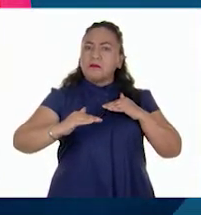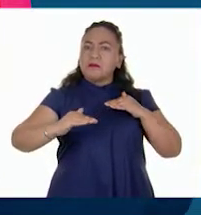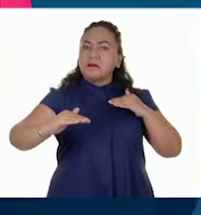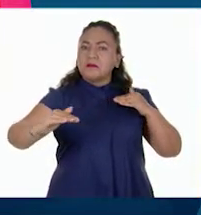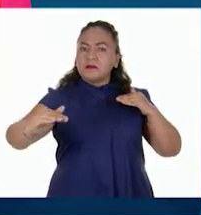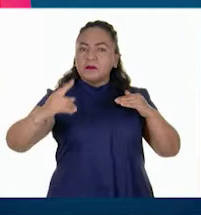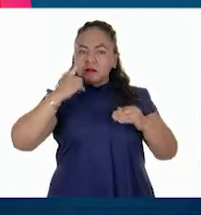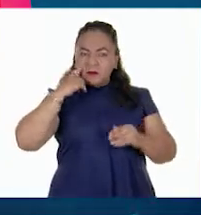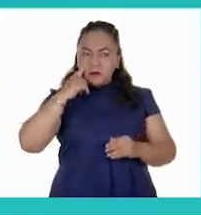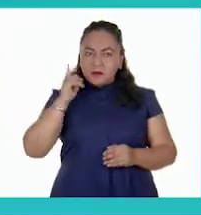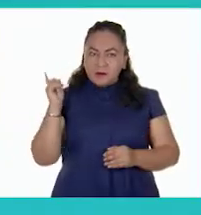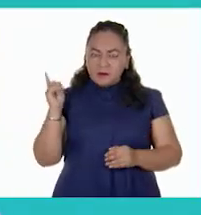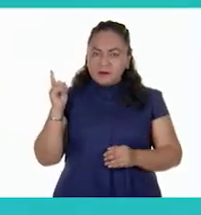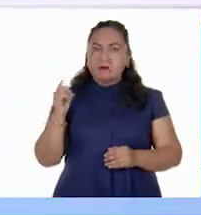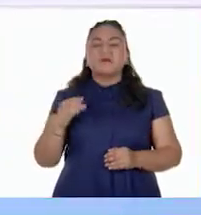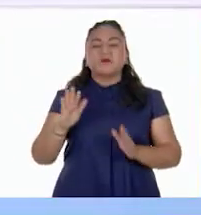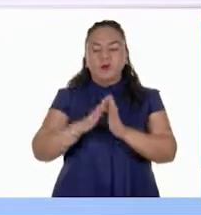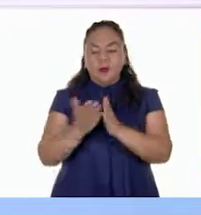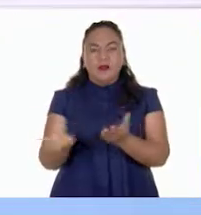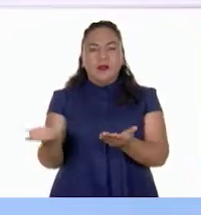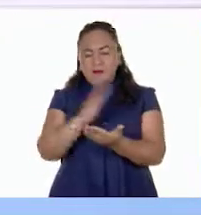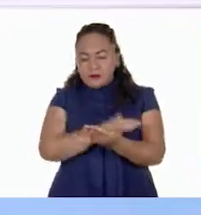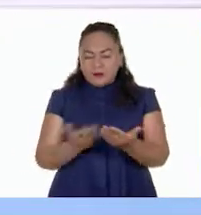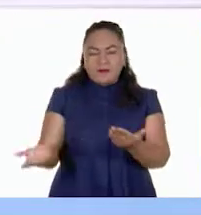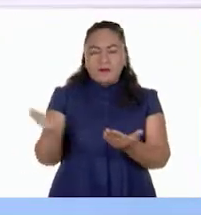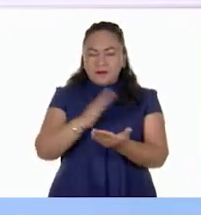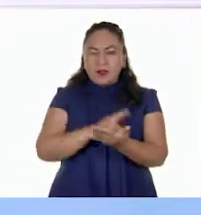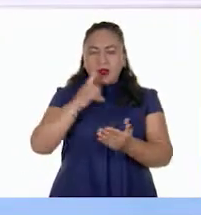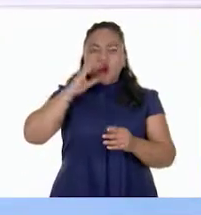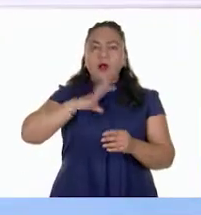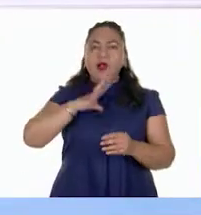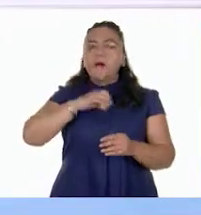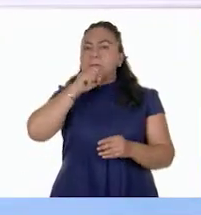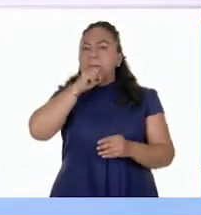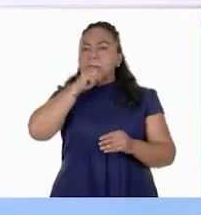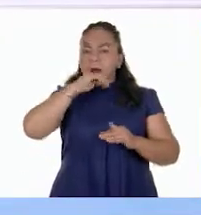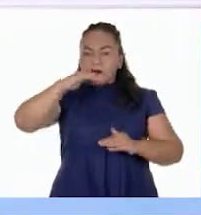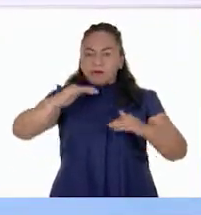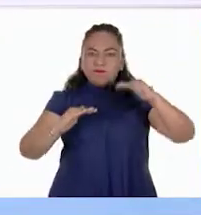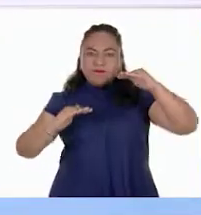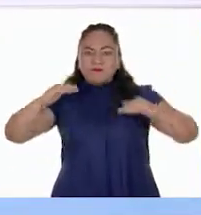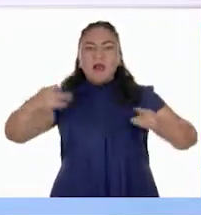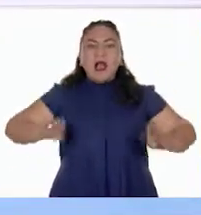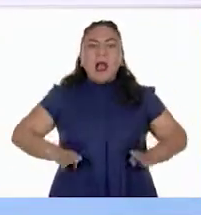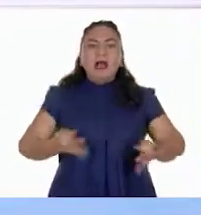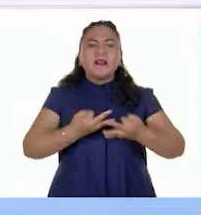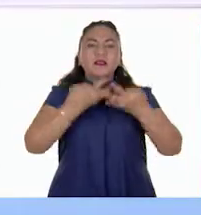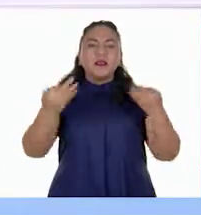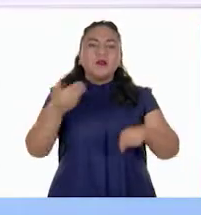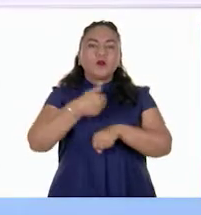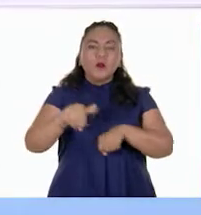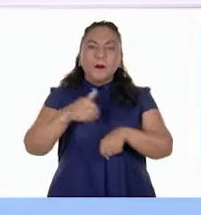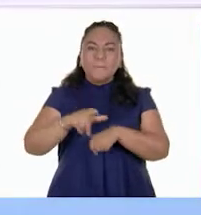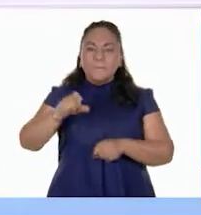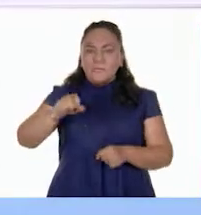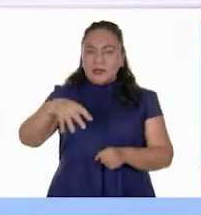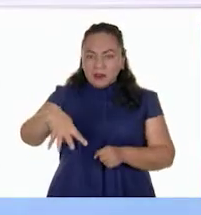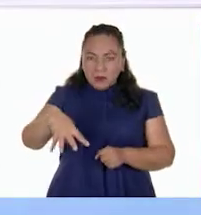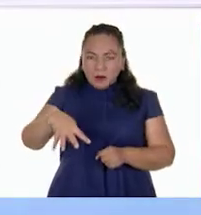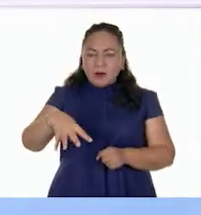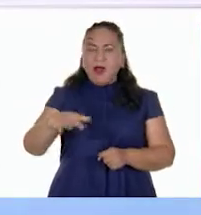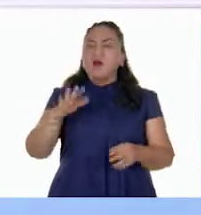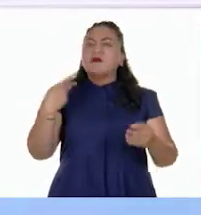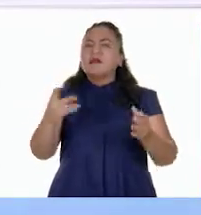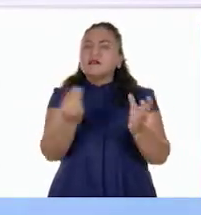a nuestro mapa de relieve en el mundo, Relieve Continental y Oceánico, de la página 29, para ver qué tipo de